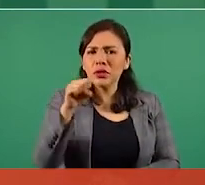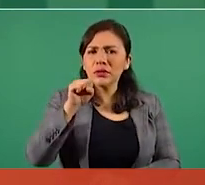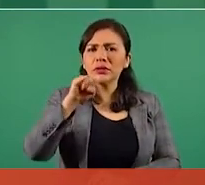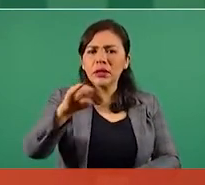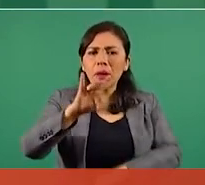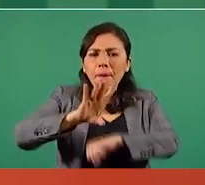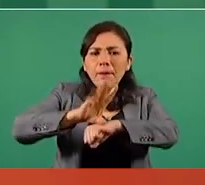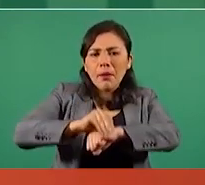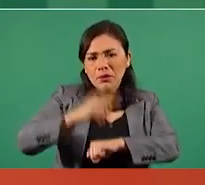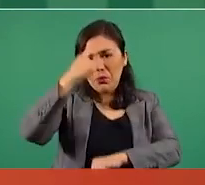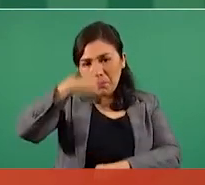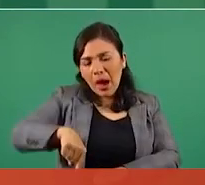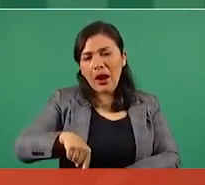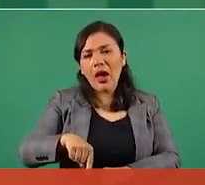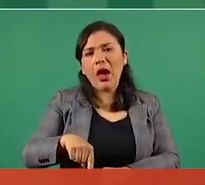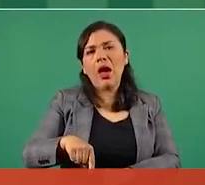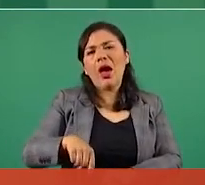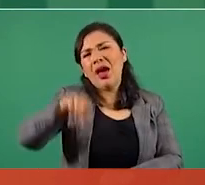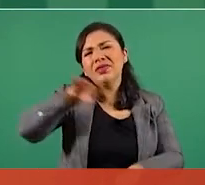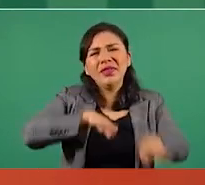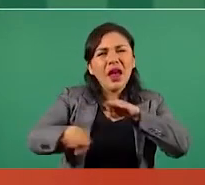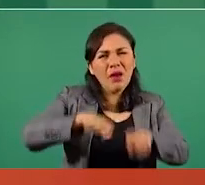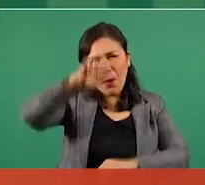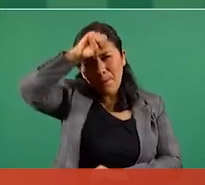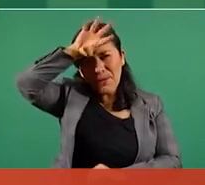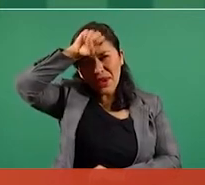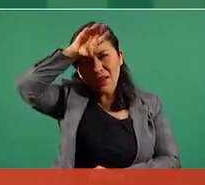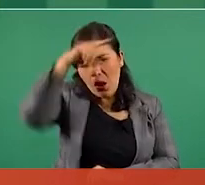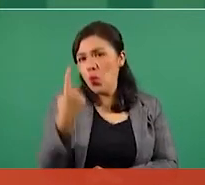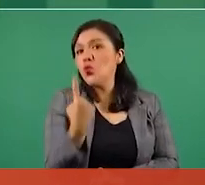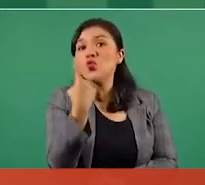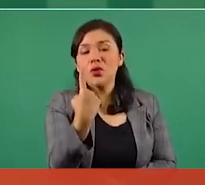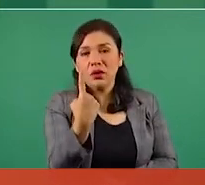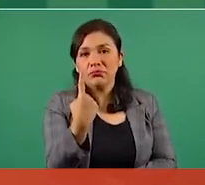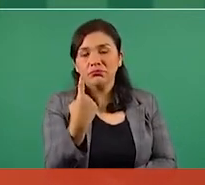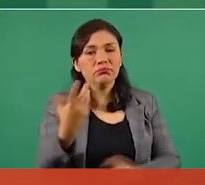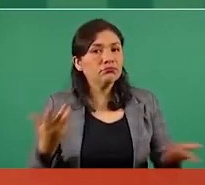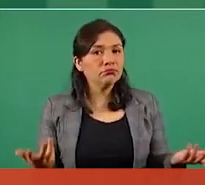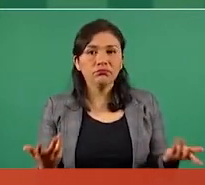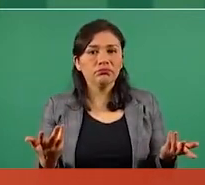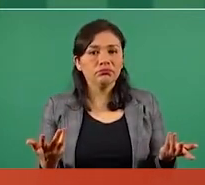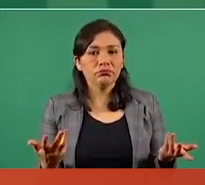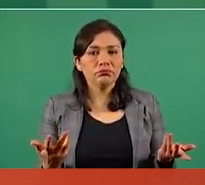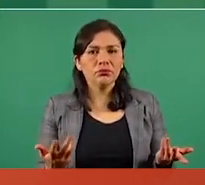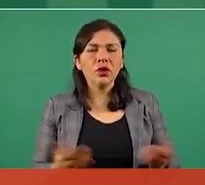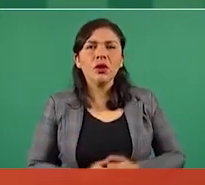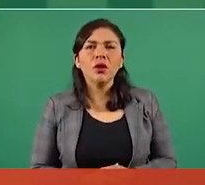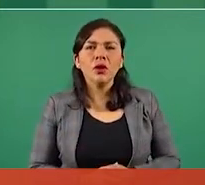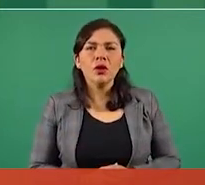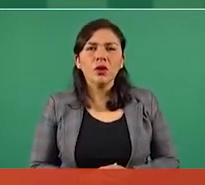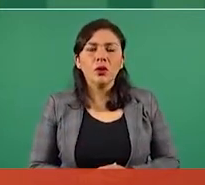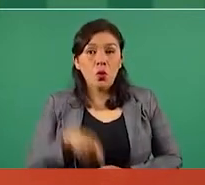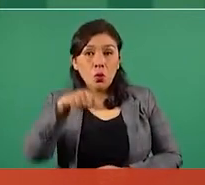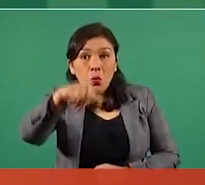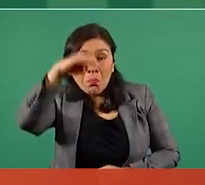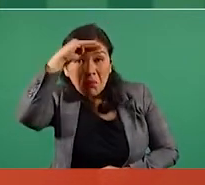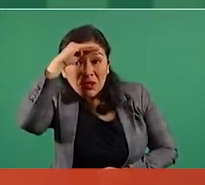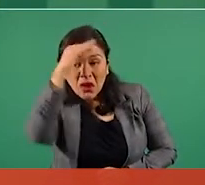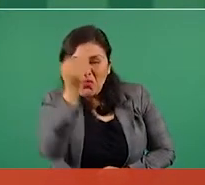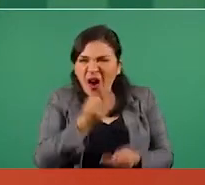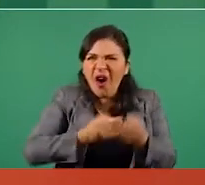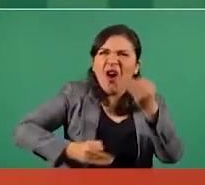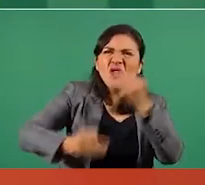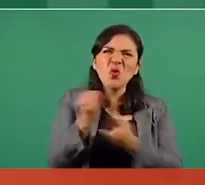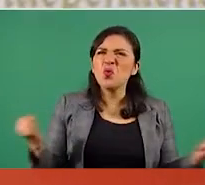explotación minera. Entonces, el apostar a que todos son iguales,